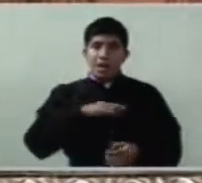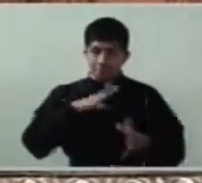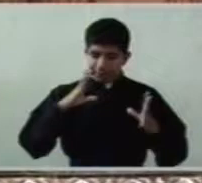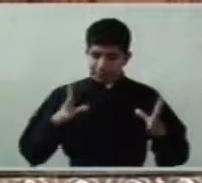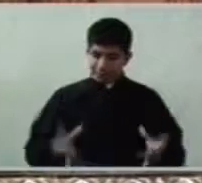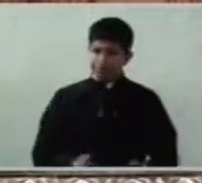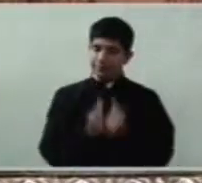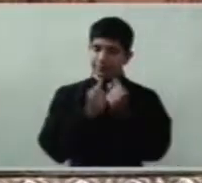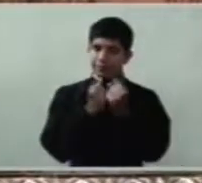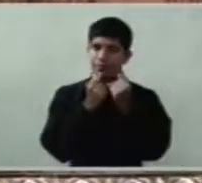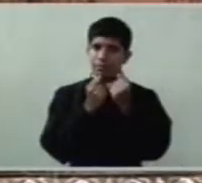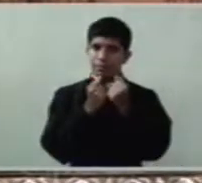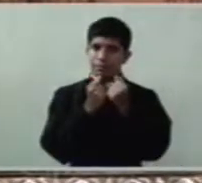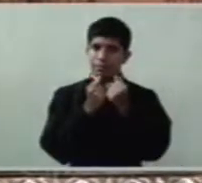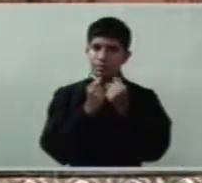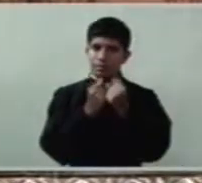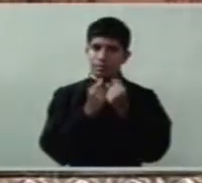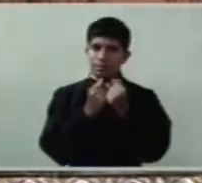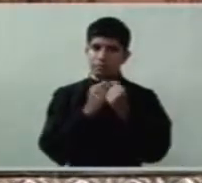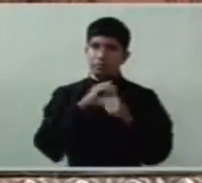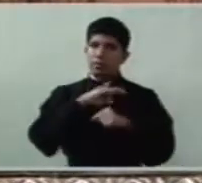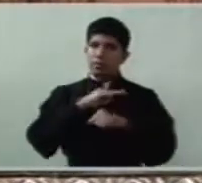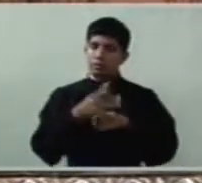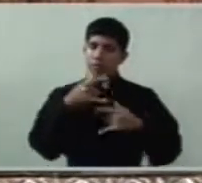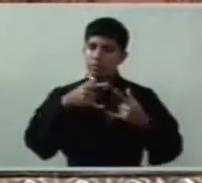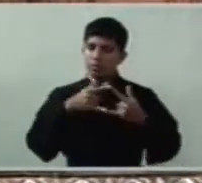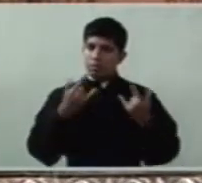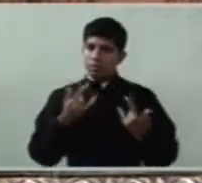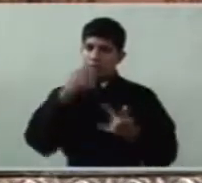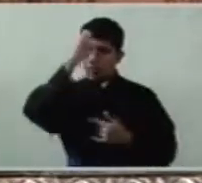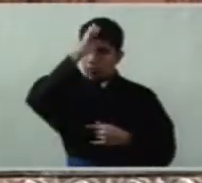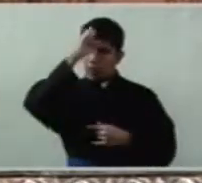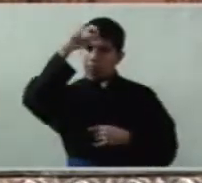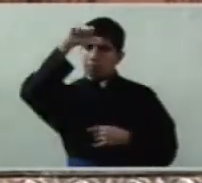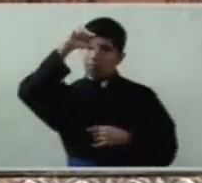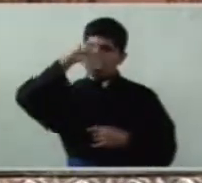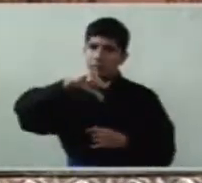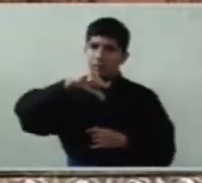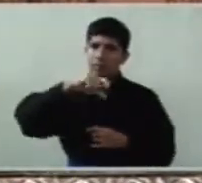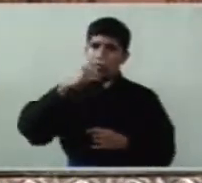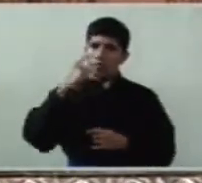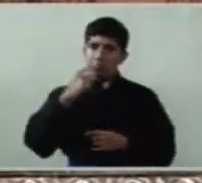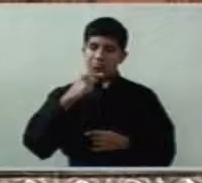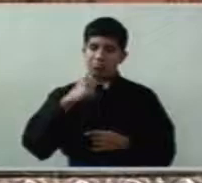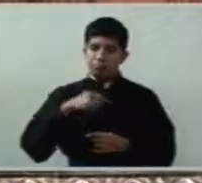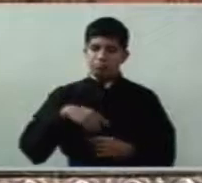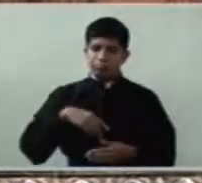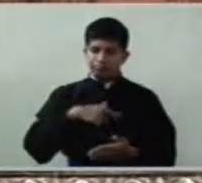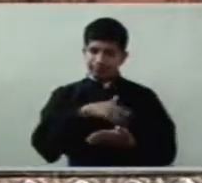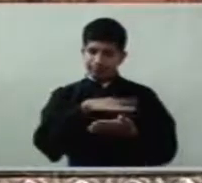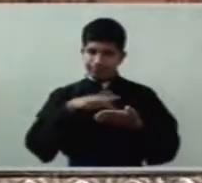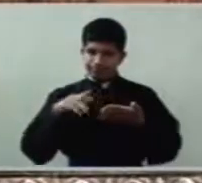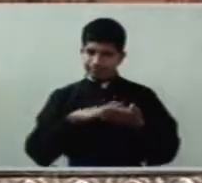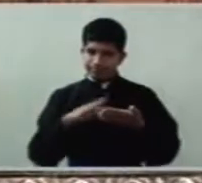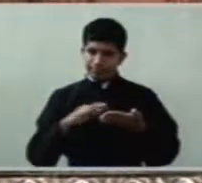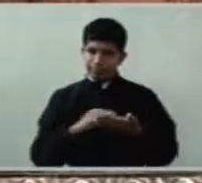terminó el pasaje del evangelio de hoy con una frase contundente